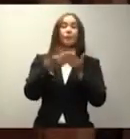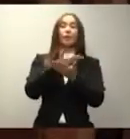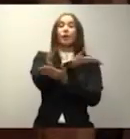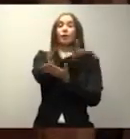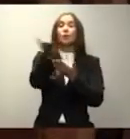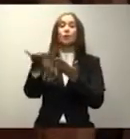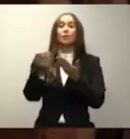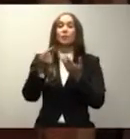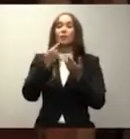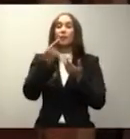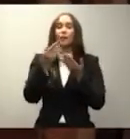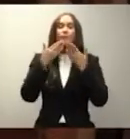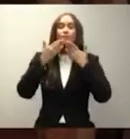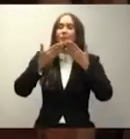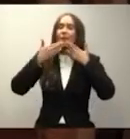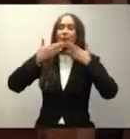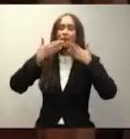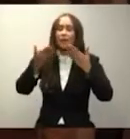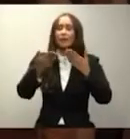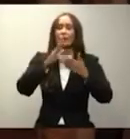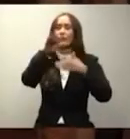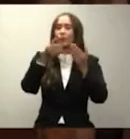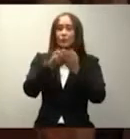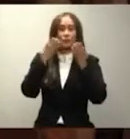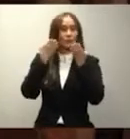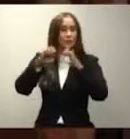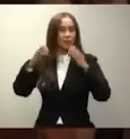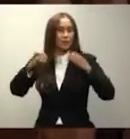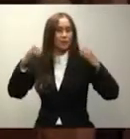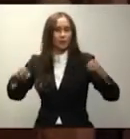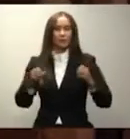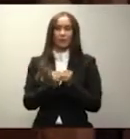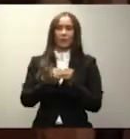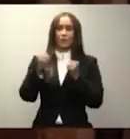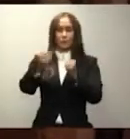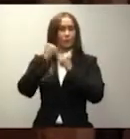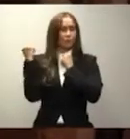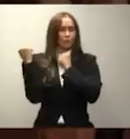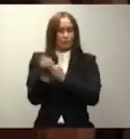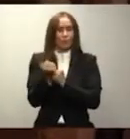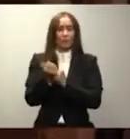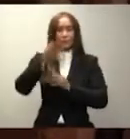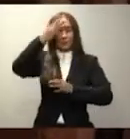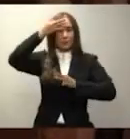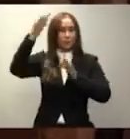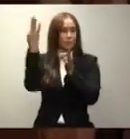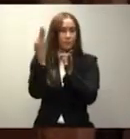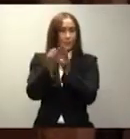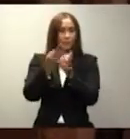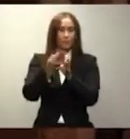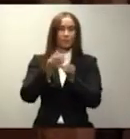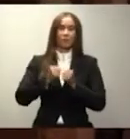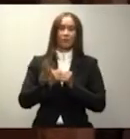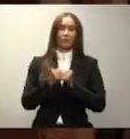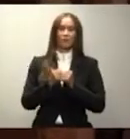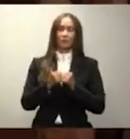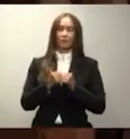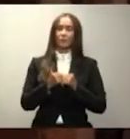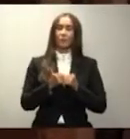gracias. Gracias por su esfuerzo, por su resistencia y por su fe inquebrantable en un porvenir mejor.